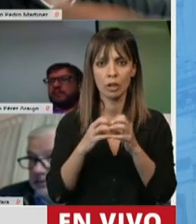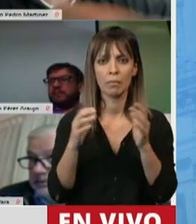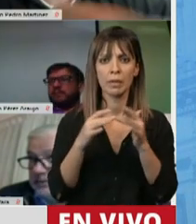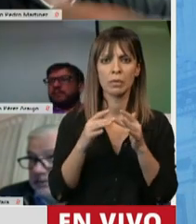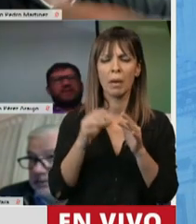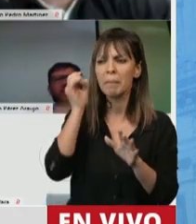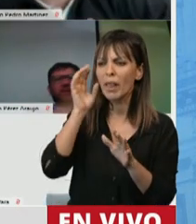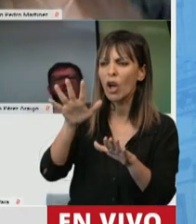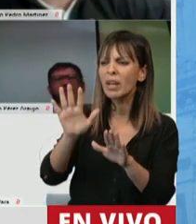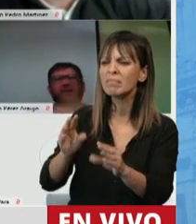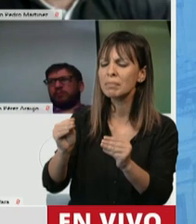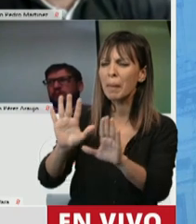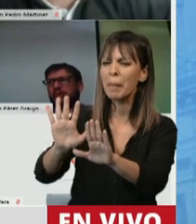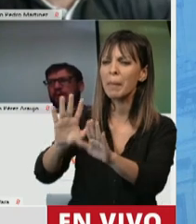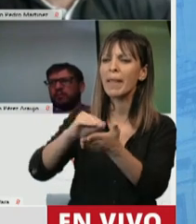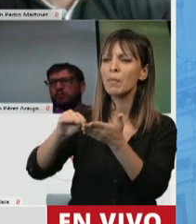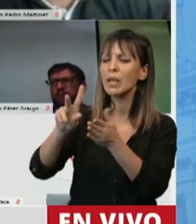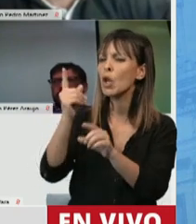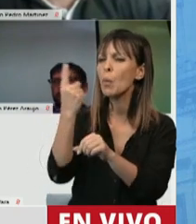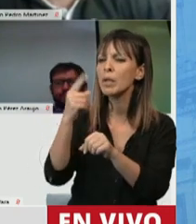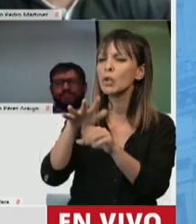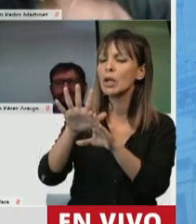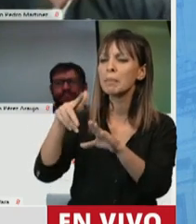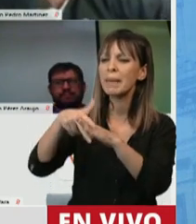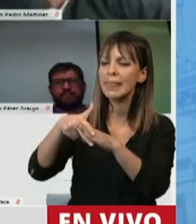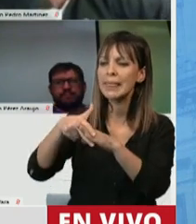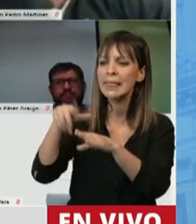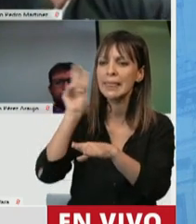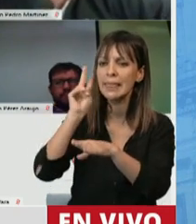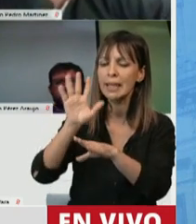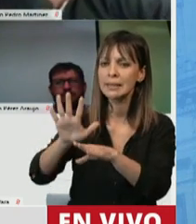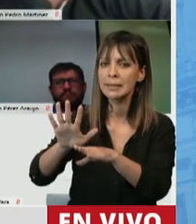¿Qué pasó? Diputado, si aguanta un minuto que se le cortó el audio.